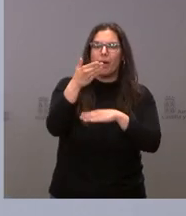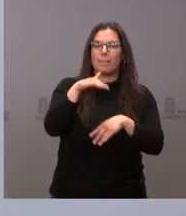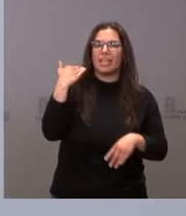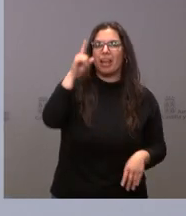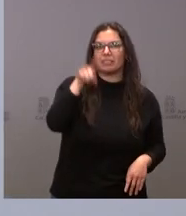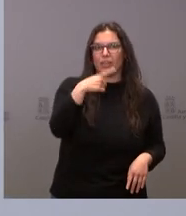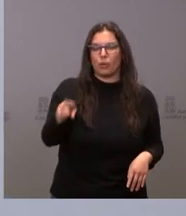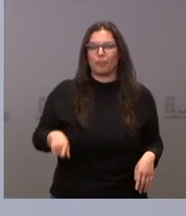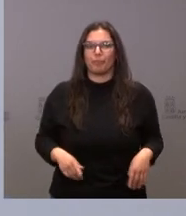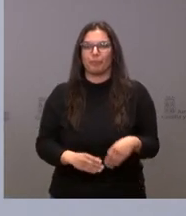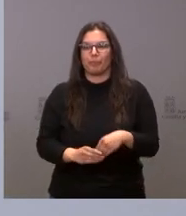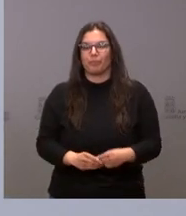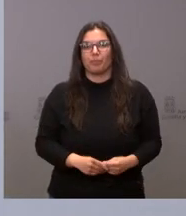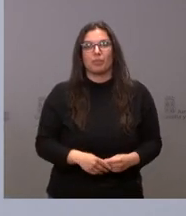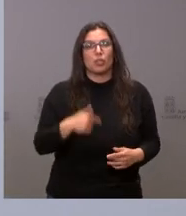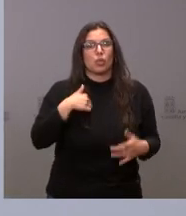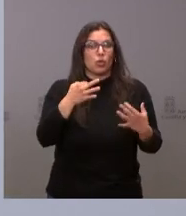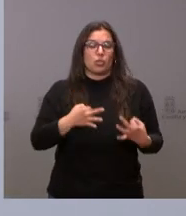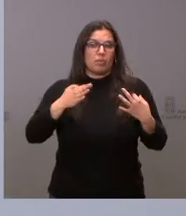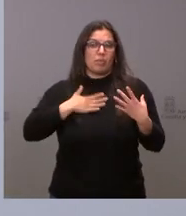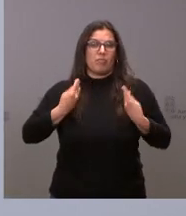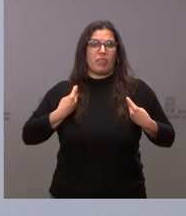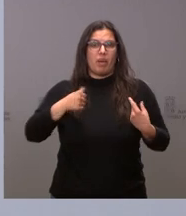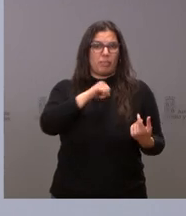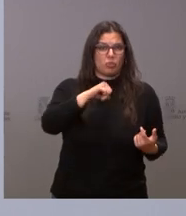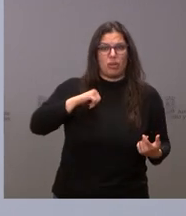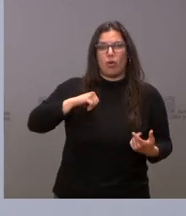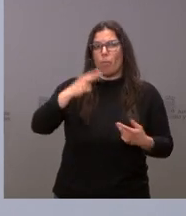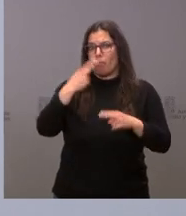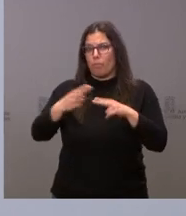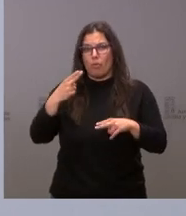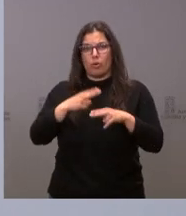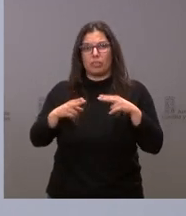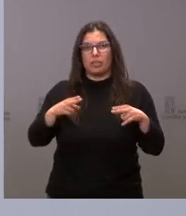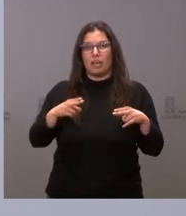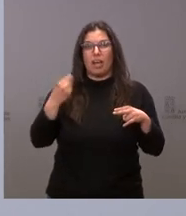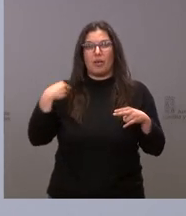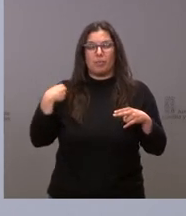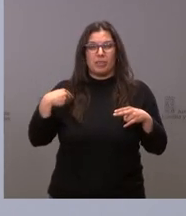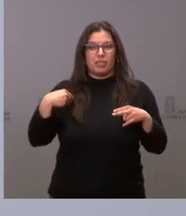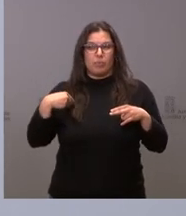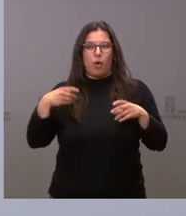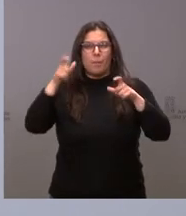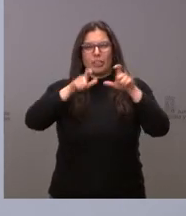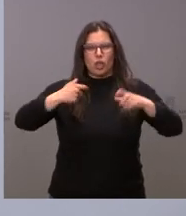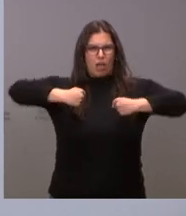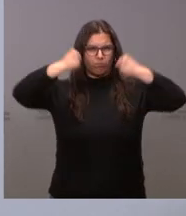yo siempre en mi vida personal y política he actuado contra los bloques y contra los bandos